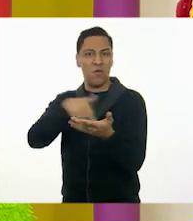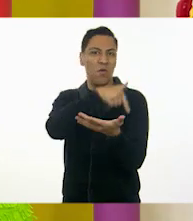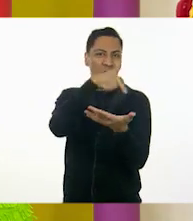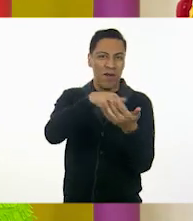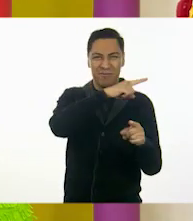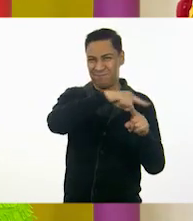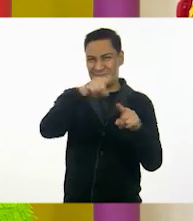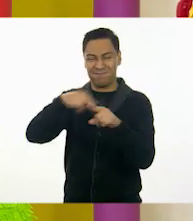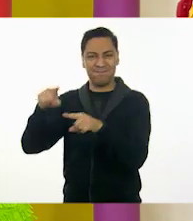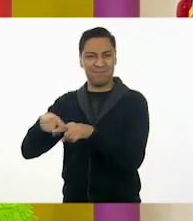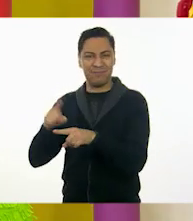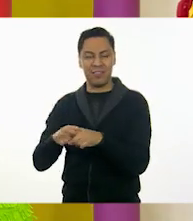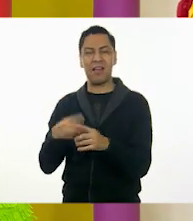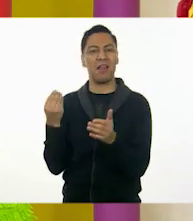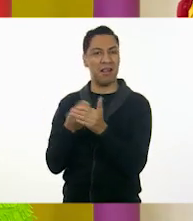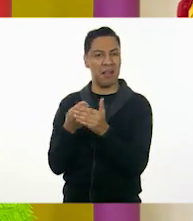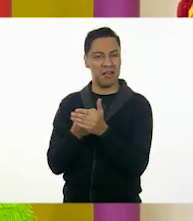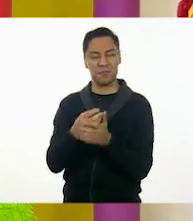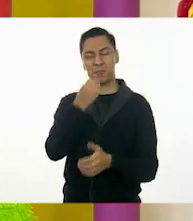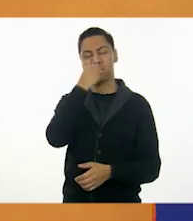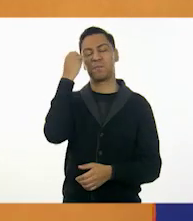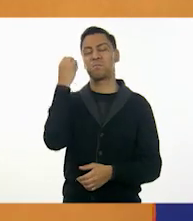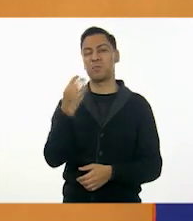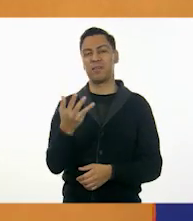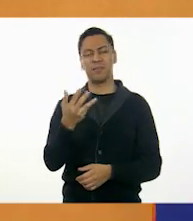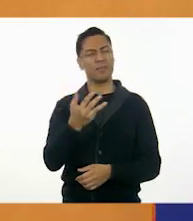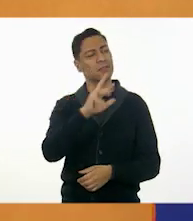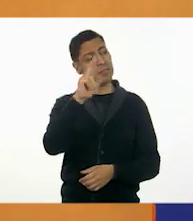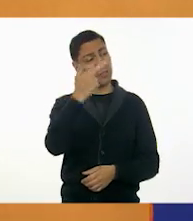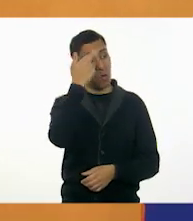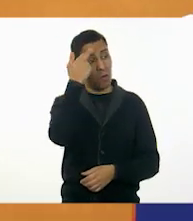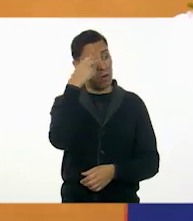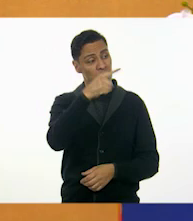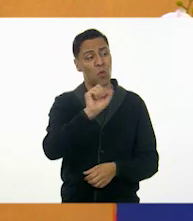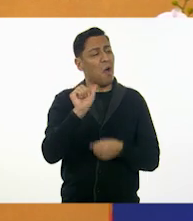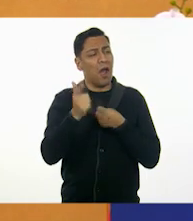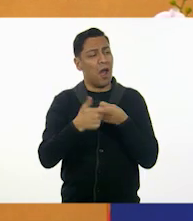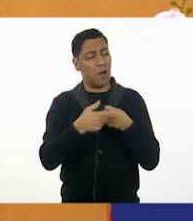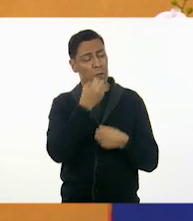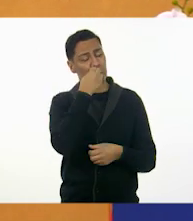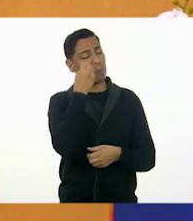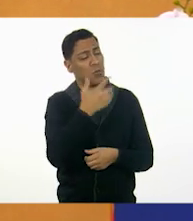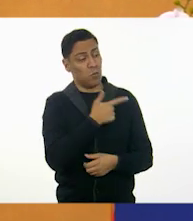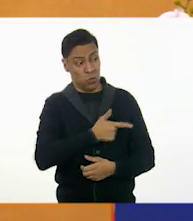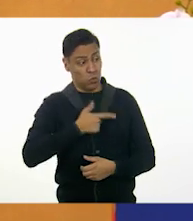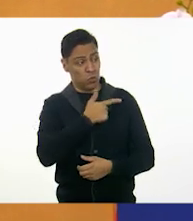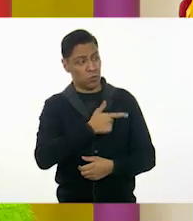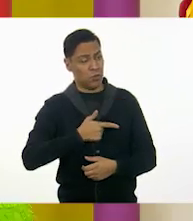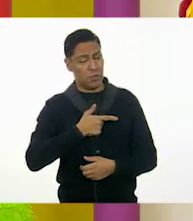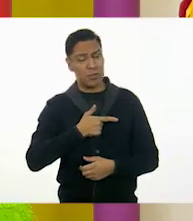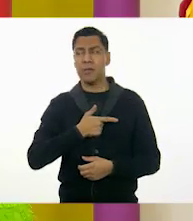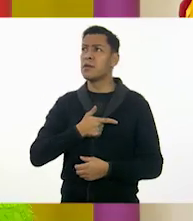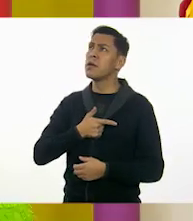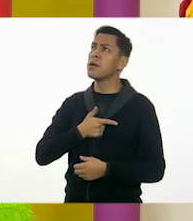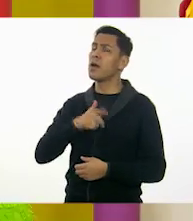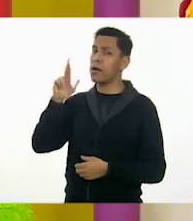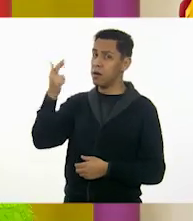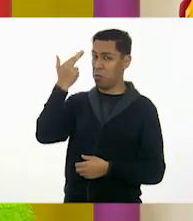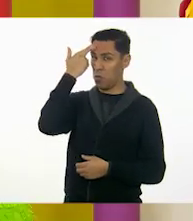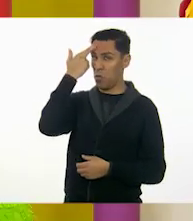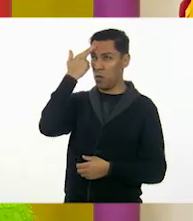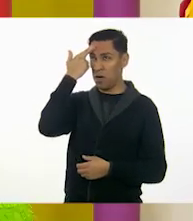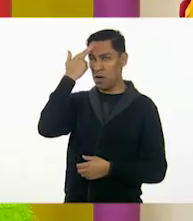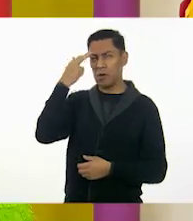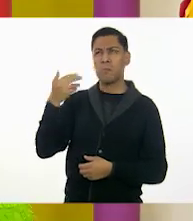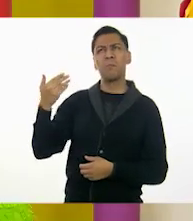país y han sido clases muy bonitas. Sí. ¿Recuerdas algo que te haya gustado, Erick? Recuerdo justamente, ahorita la